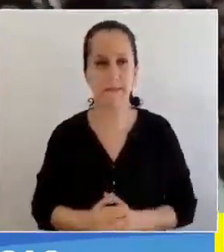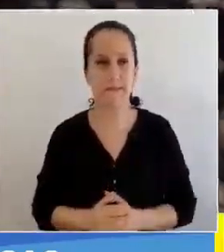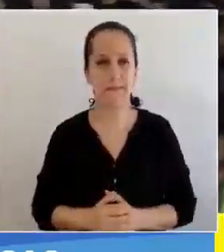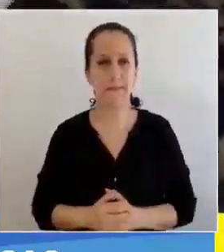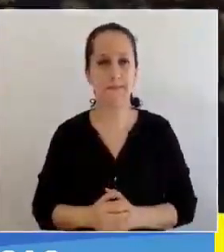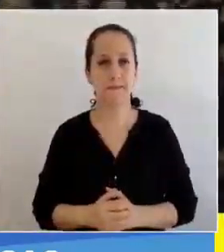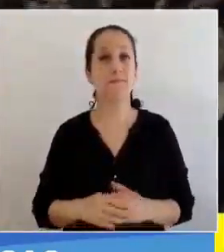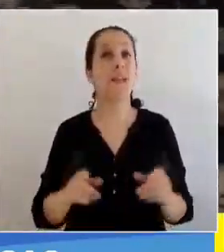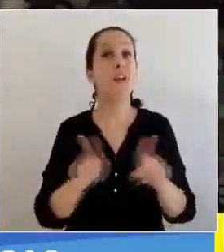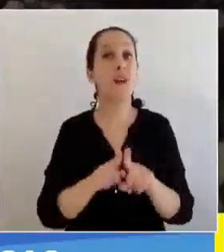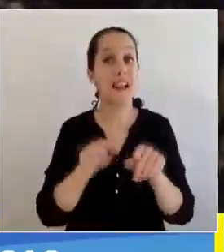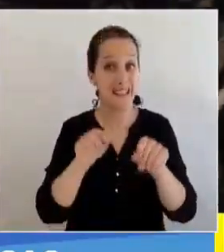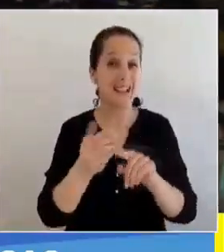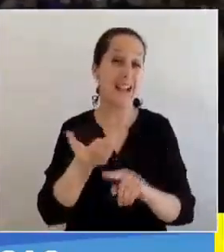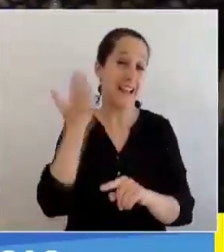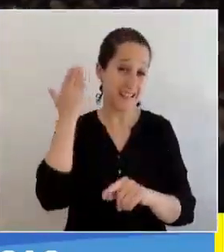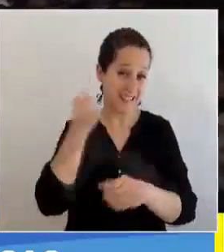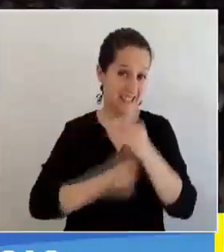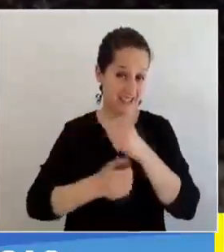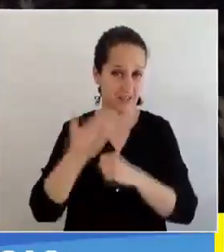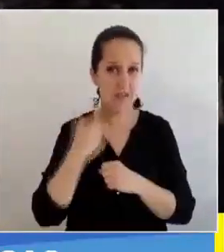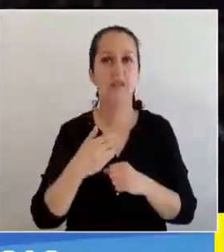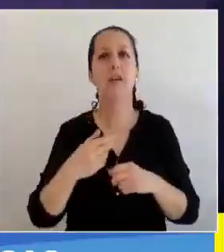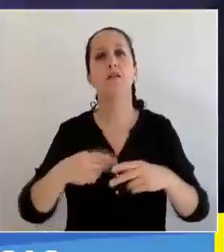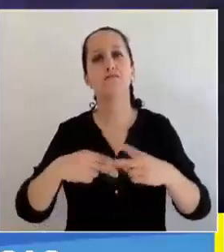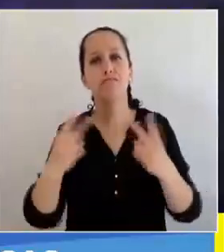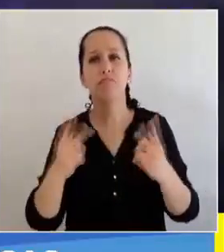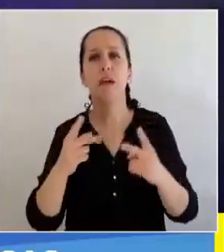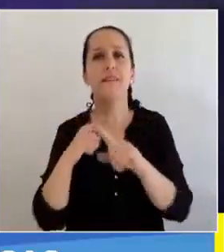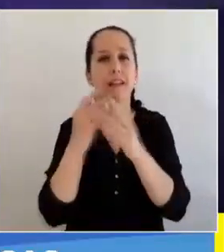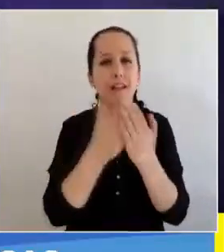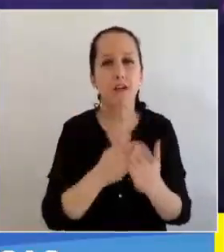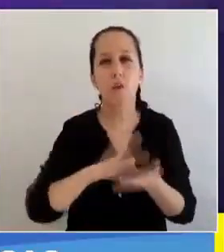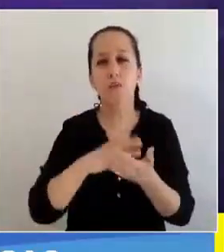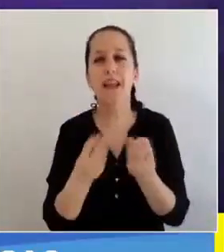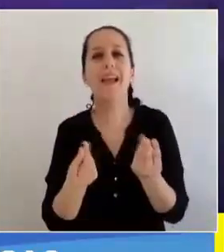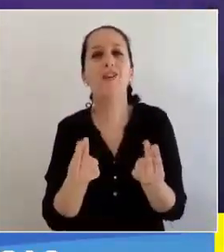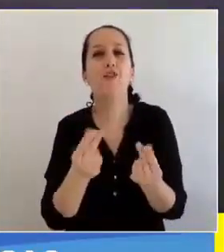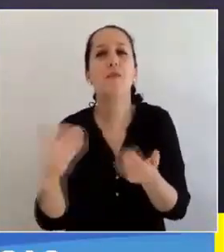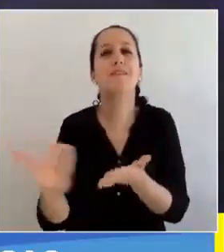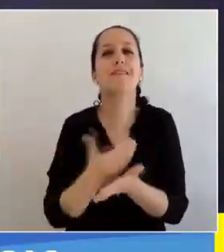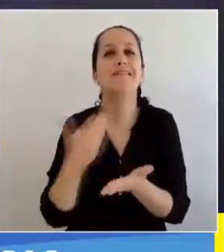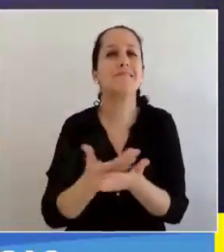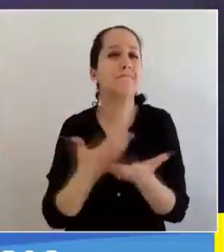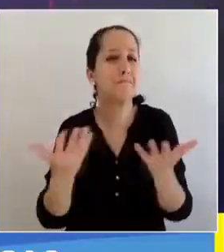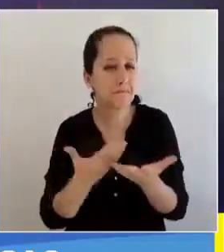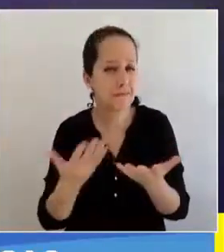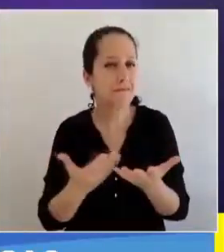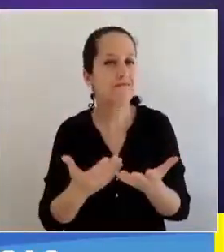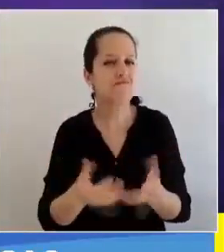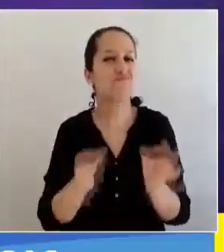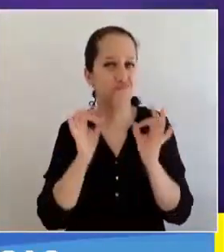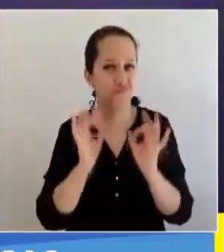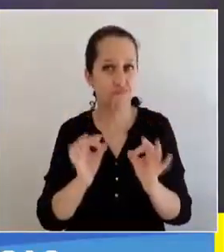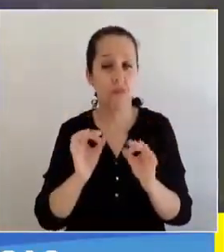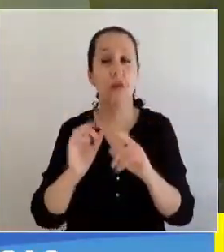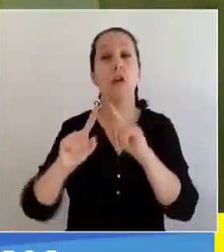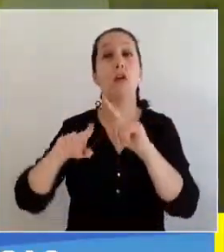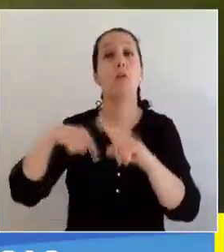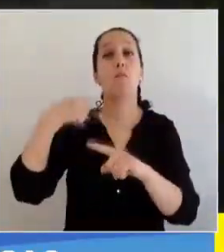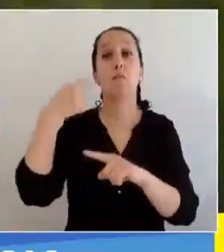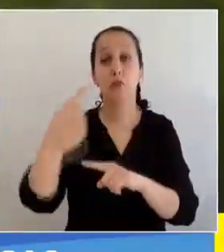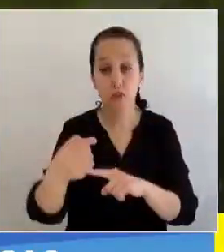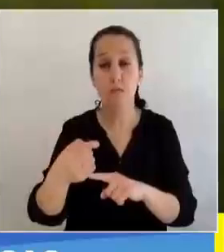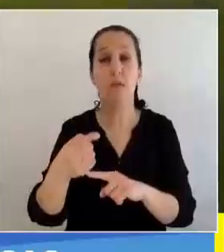Asimismo, al igual que en versiones anteriores, se anunció estudio de impacto económico del evento y se confirmó que la próxima